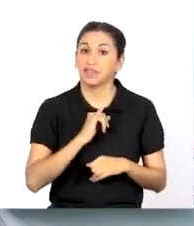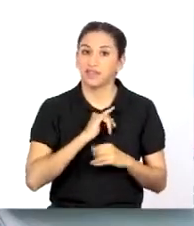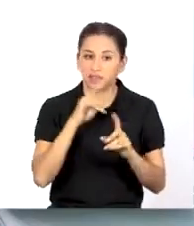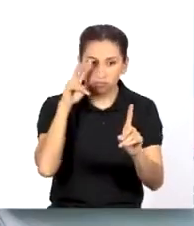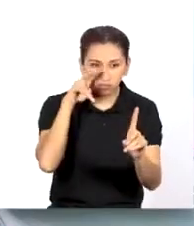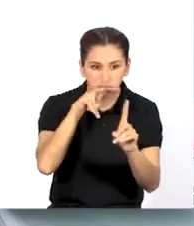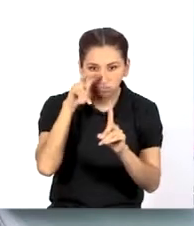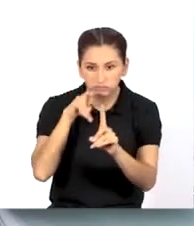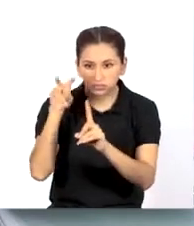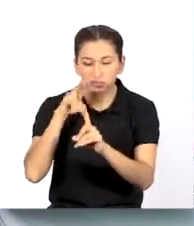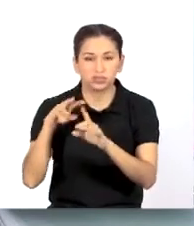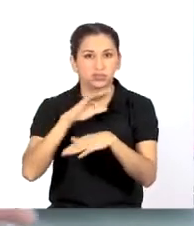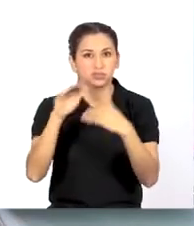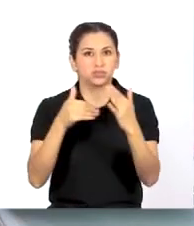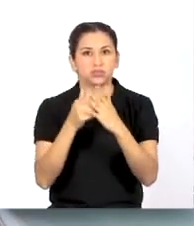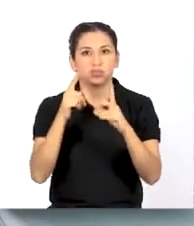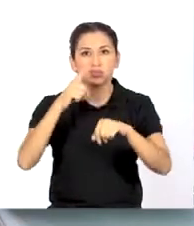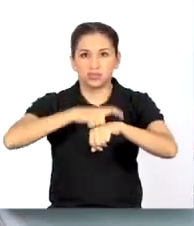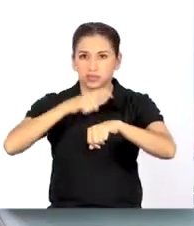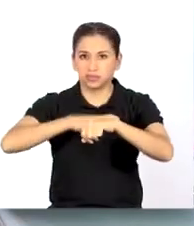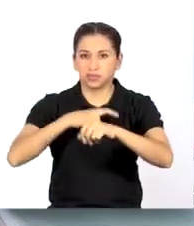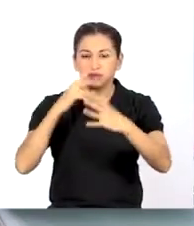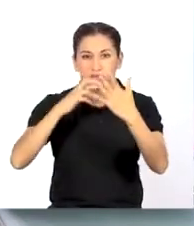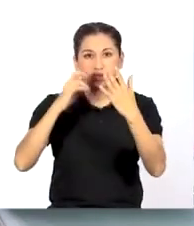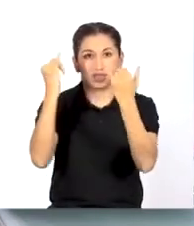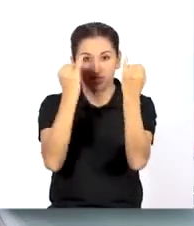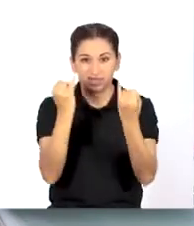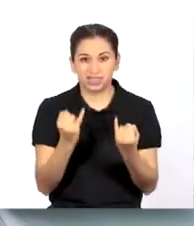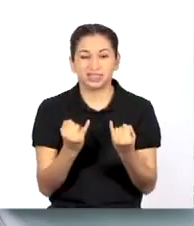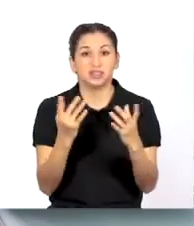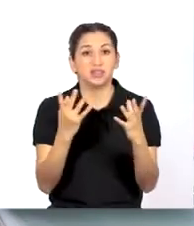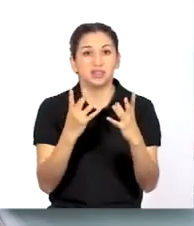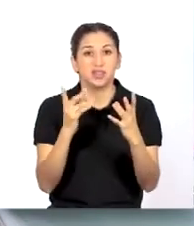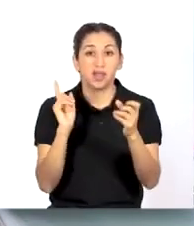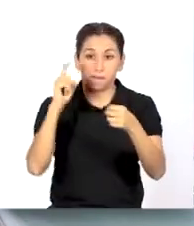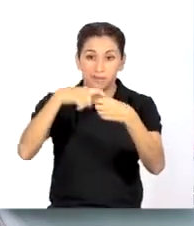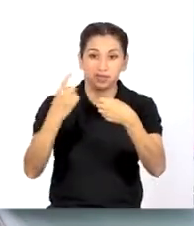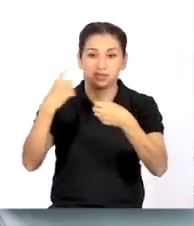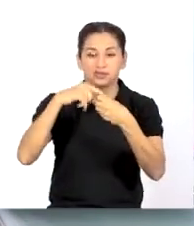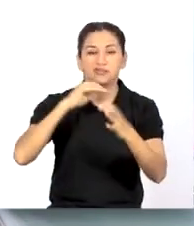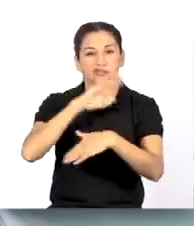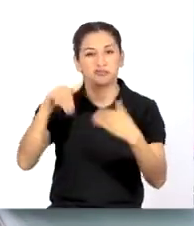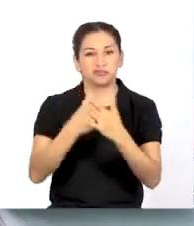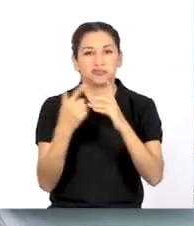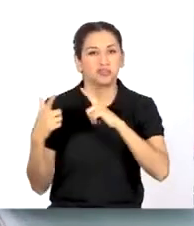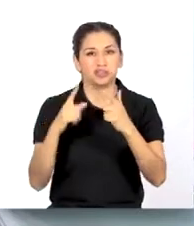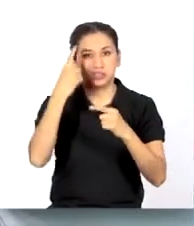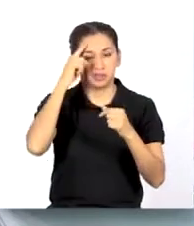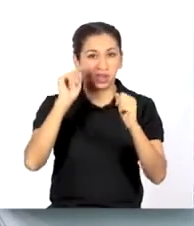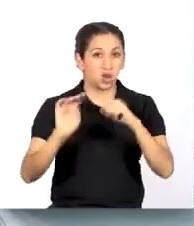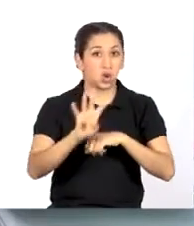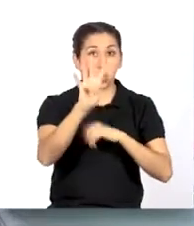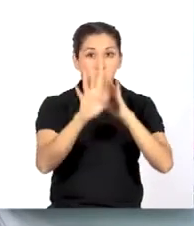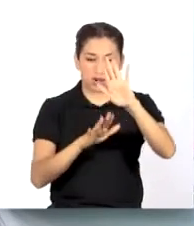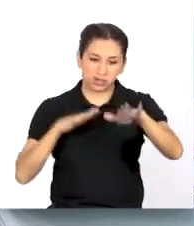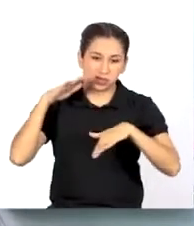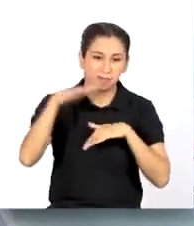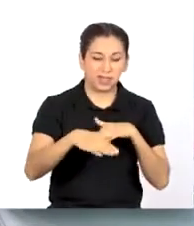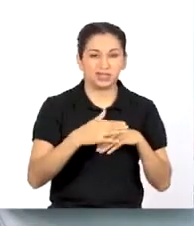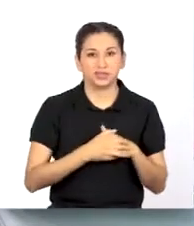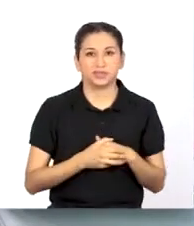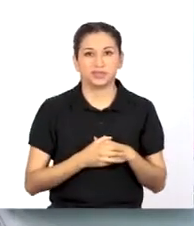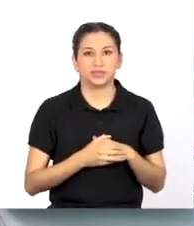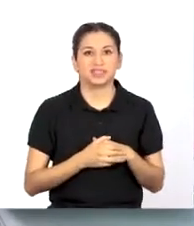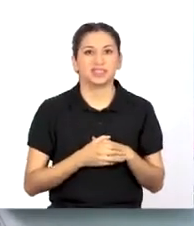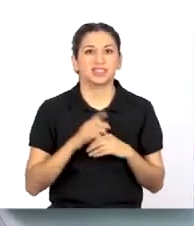identificación de cada una de las actividades de los momentos del diseño del proyecto participativo, todo queda listo para el cuarto paso del proyecto